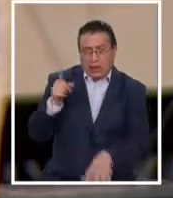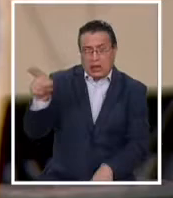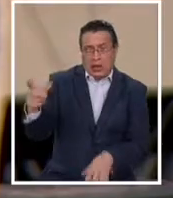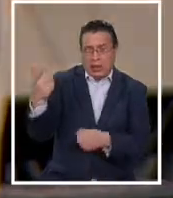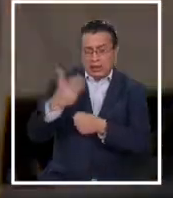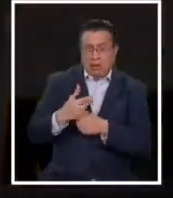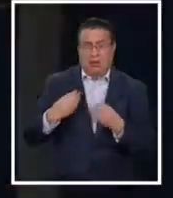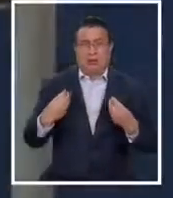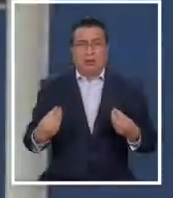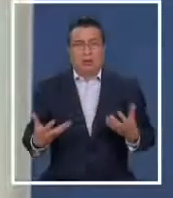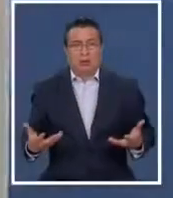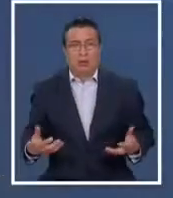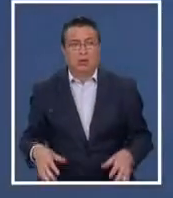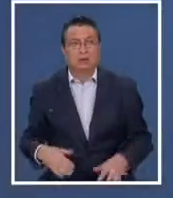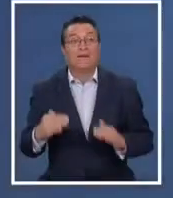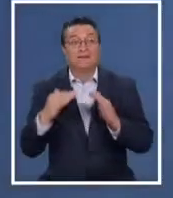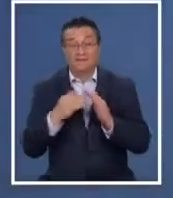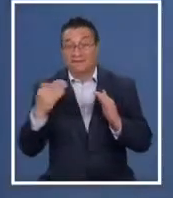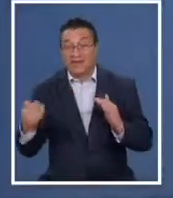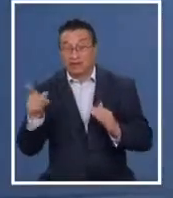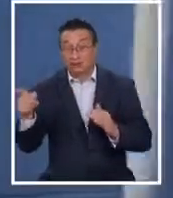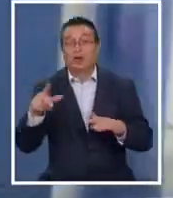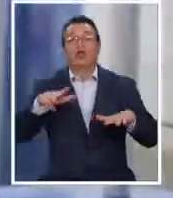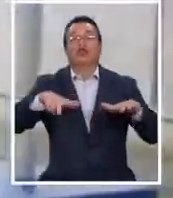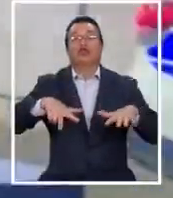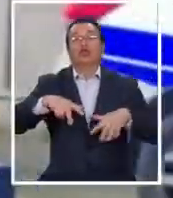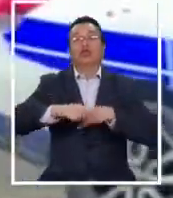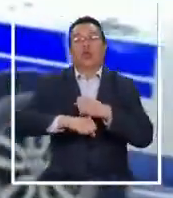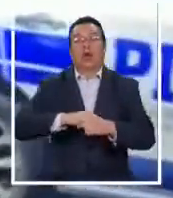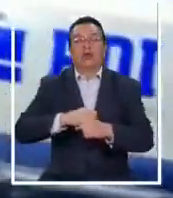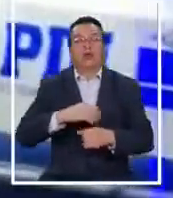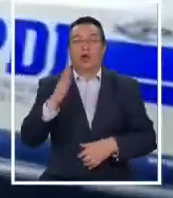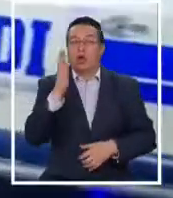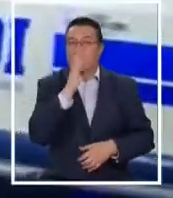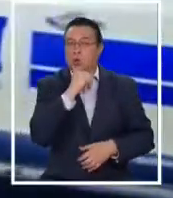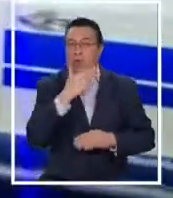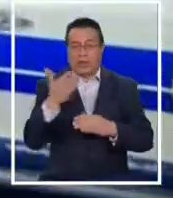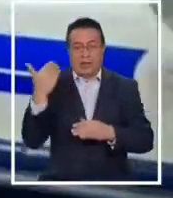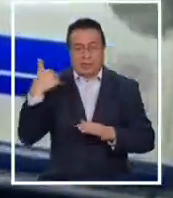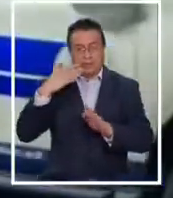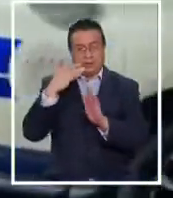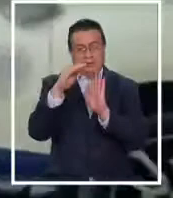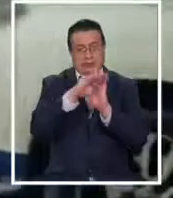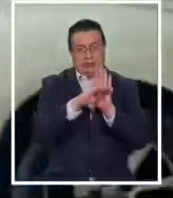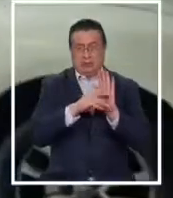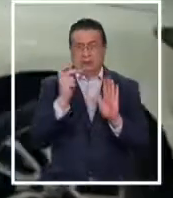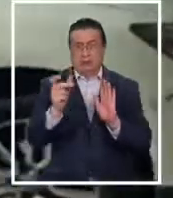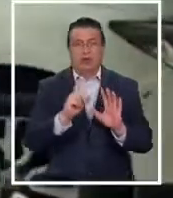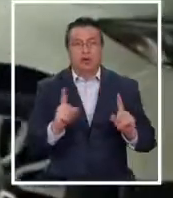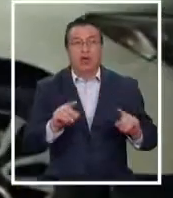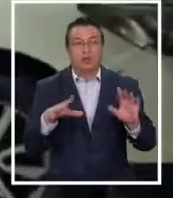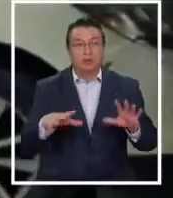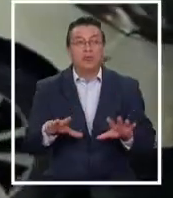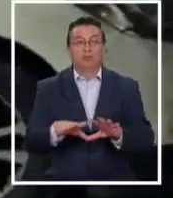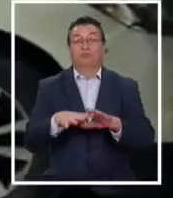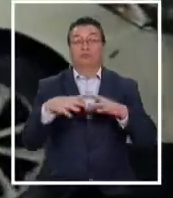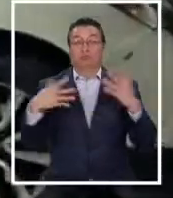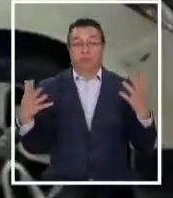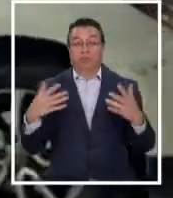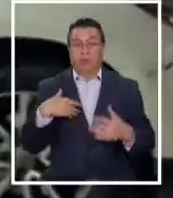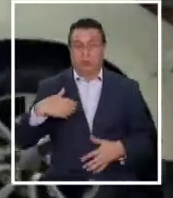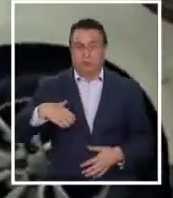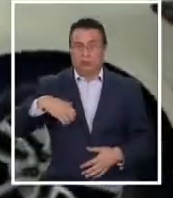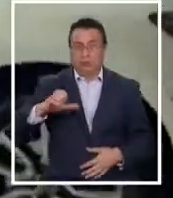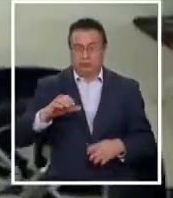las cosas. El vecino tiene solo 18 años, no cuenta con ningún tipo de antecedente. Es un caso que sorprende incluso en la